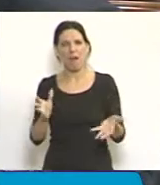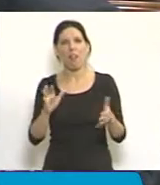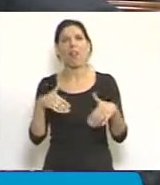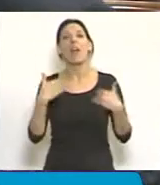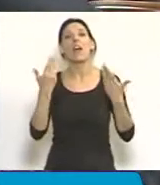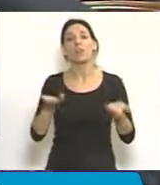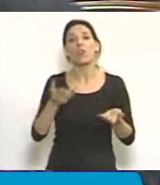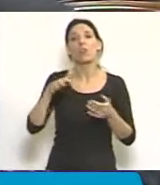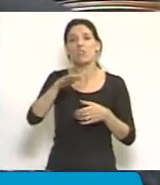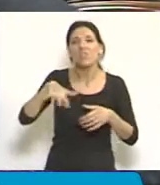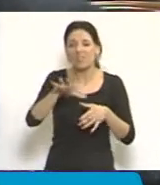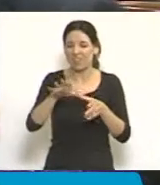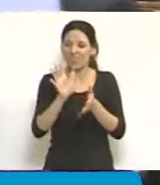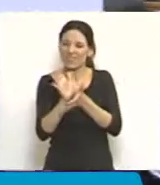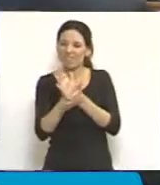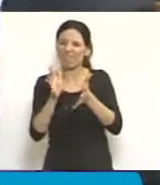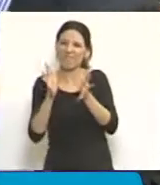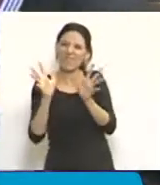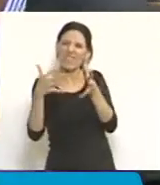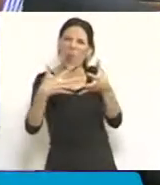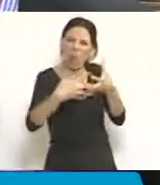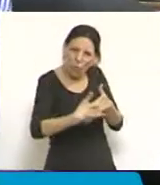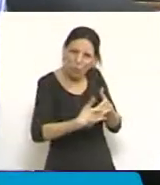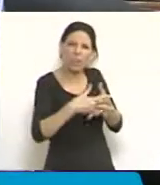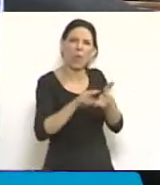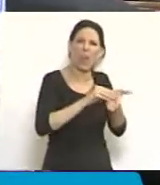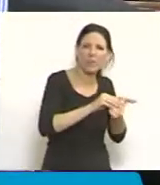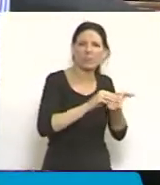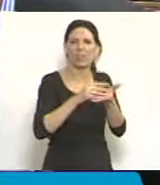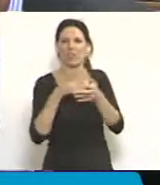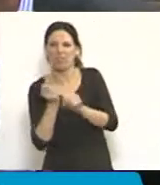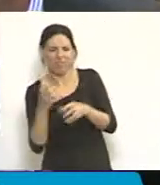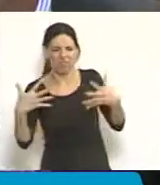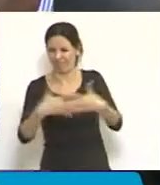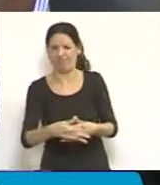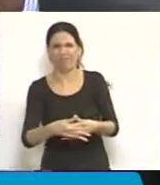jurisdiccional se fagocita a la función administrativa nueva.